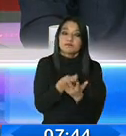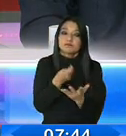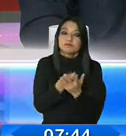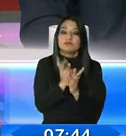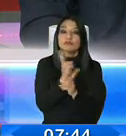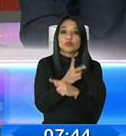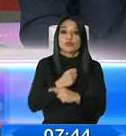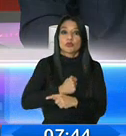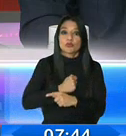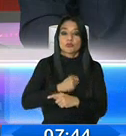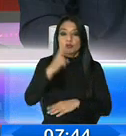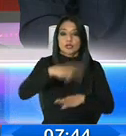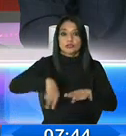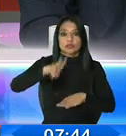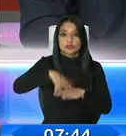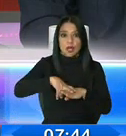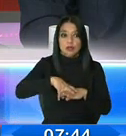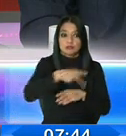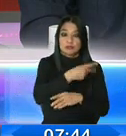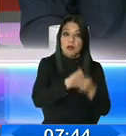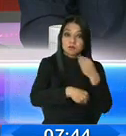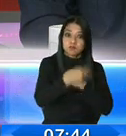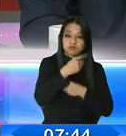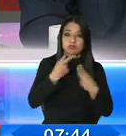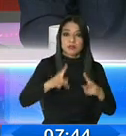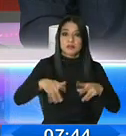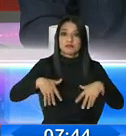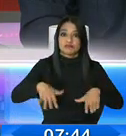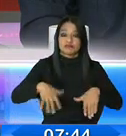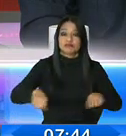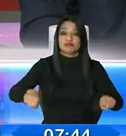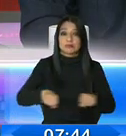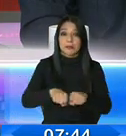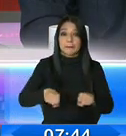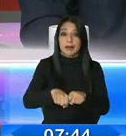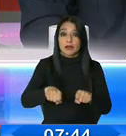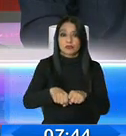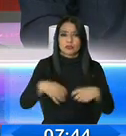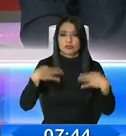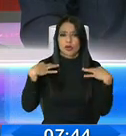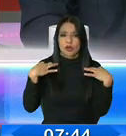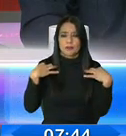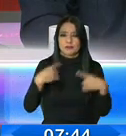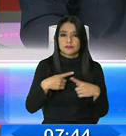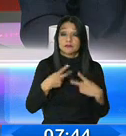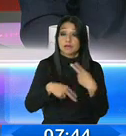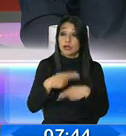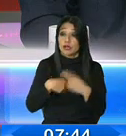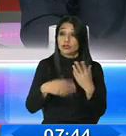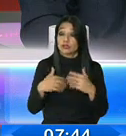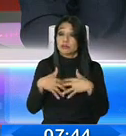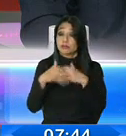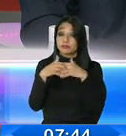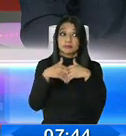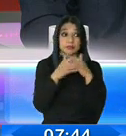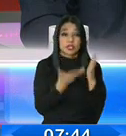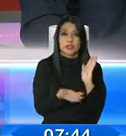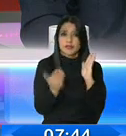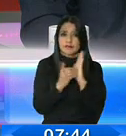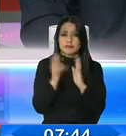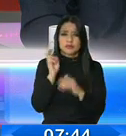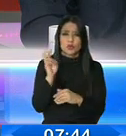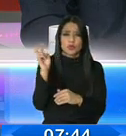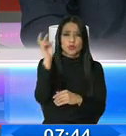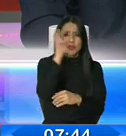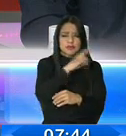nacionales, no solamente alimentos, la parte textil, calzado, cuando los negocios se vuelvan a reabrir, el turismo, decir,